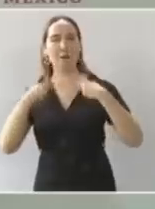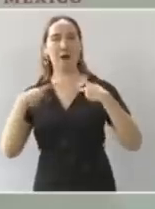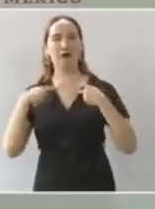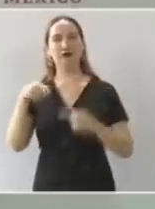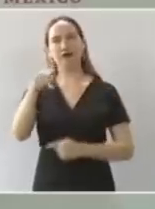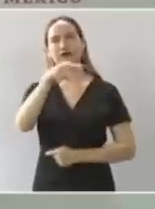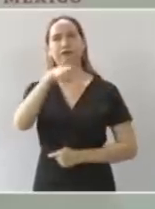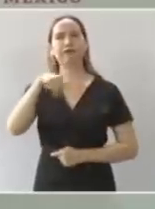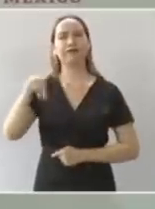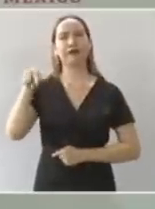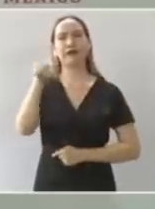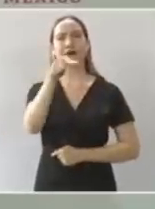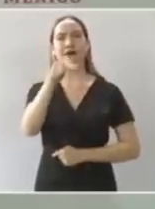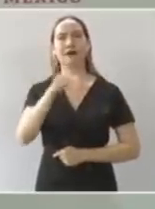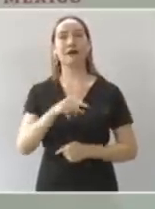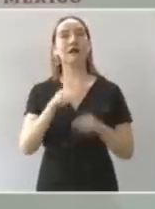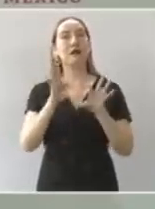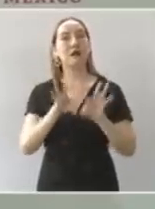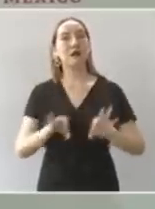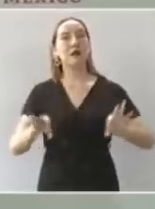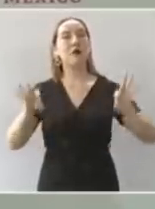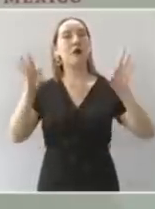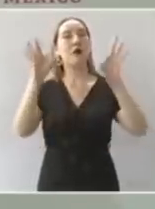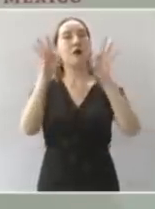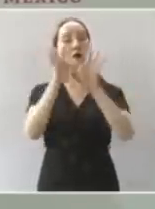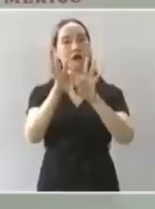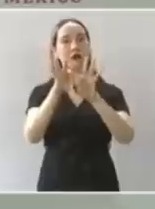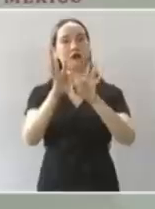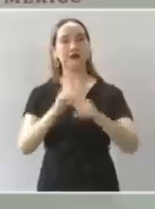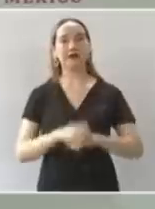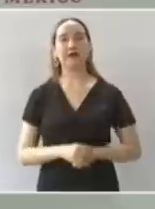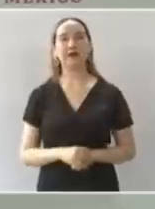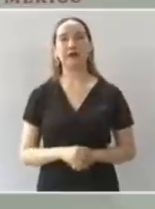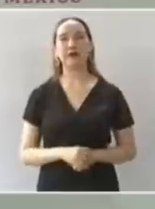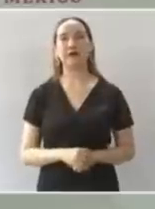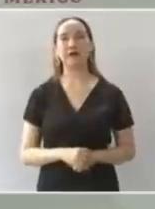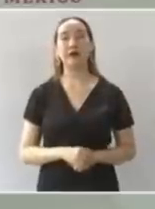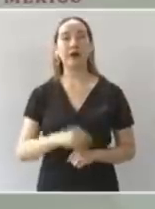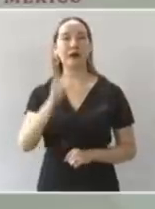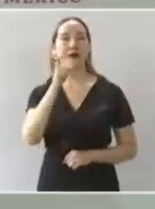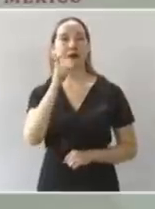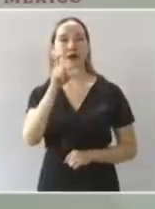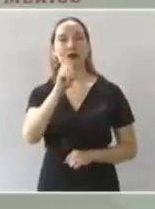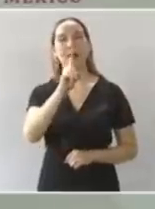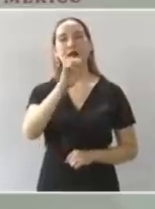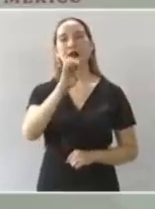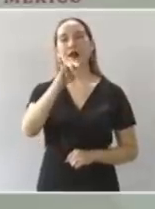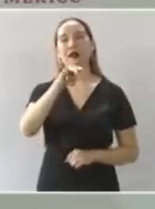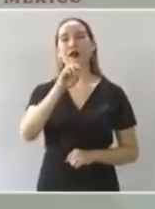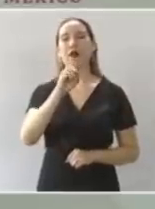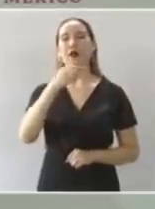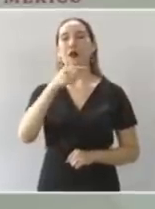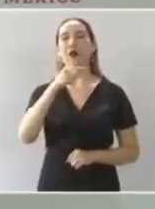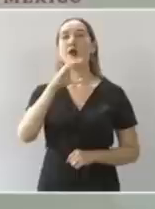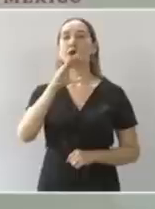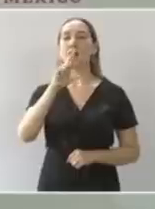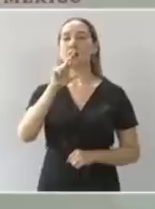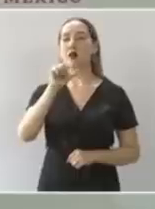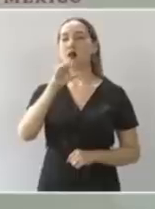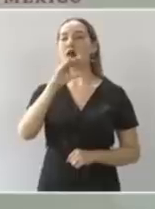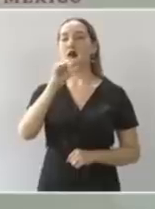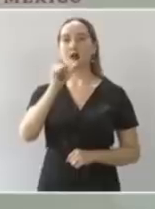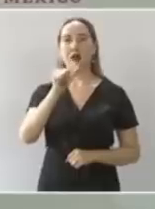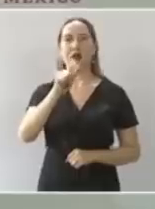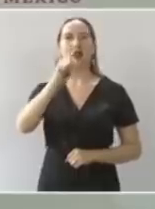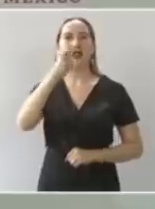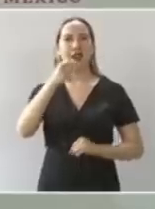democracia, así lo indica, demo significa en griego pueblo, krato